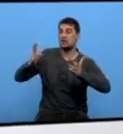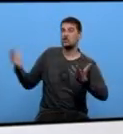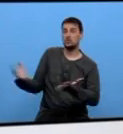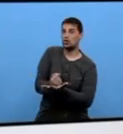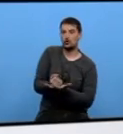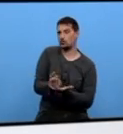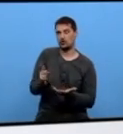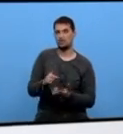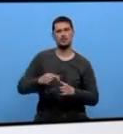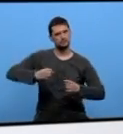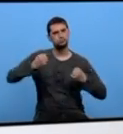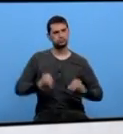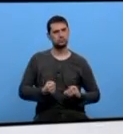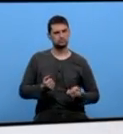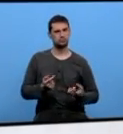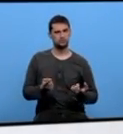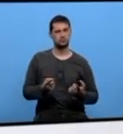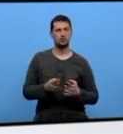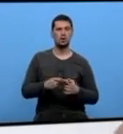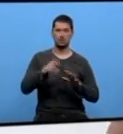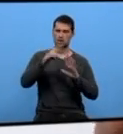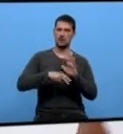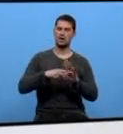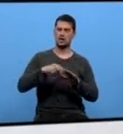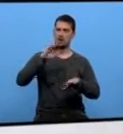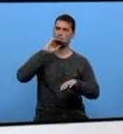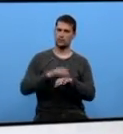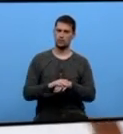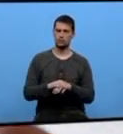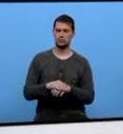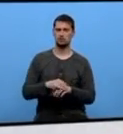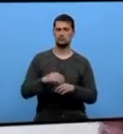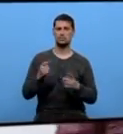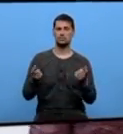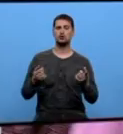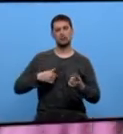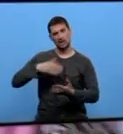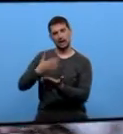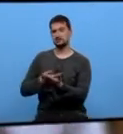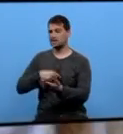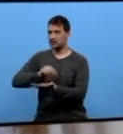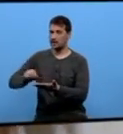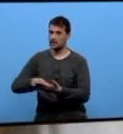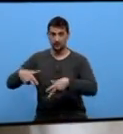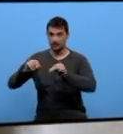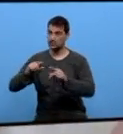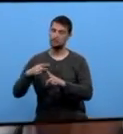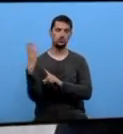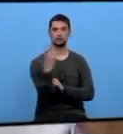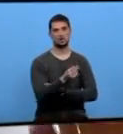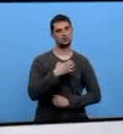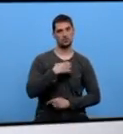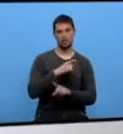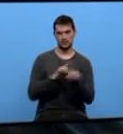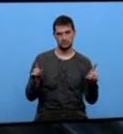Con firmeza non esencial, pero con sabidade na forma. non. Si mamá e papá te queren moito, pero tú non vas a salir da habitación hasta que non hagas isto. E non sale. Aunque le